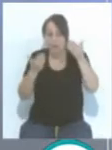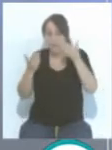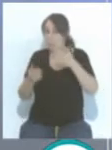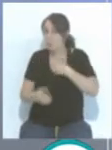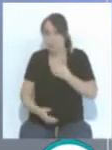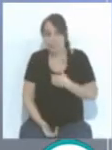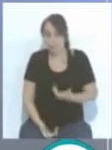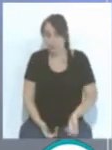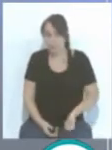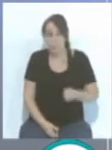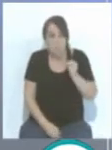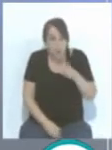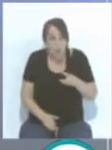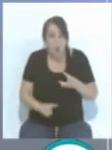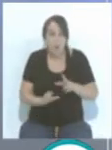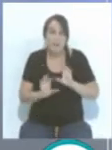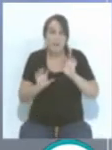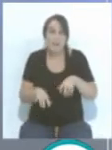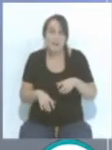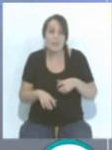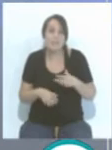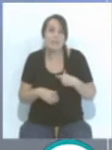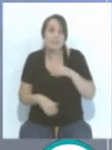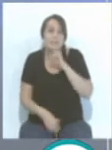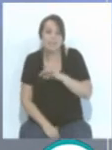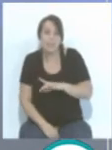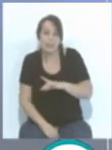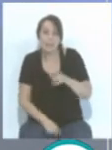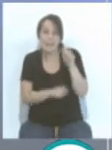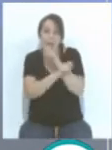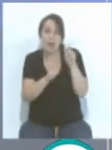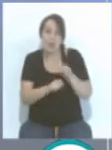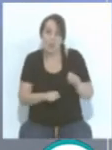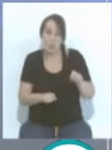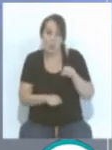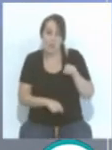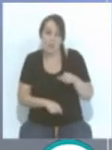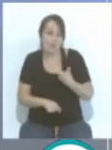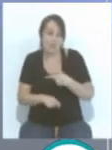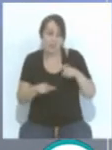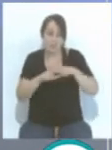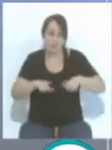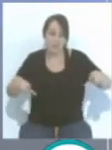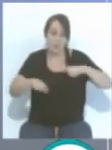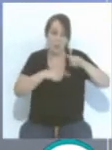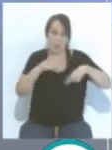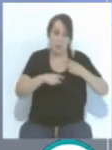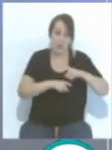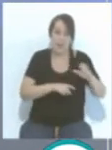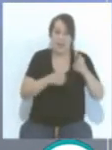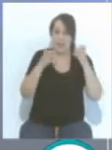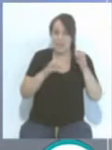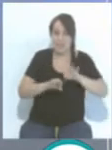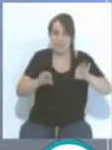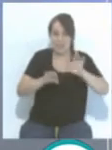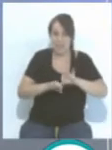lo pasó, peor que el Cádiz incluso, podemos decir que fue el Real Zaragoza, que en su campo no ganó ningún partido después, cuando era el mejor equipo